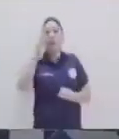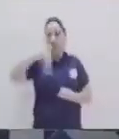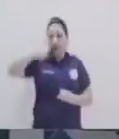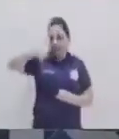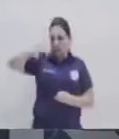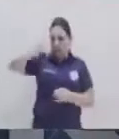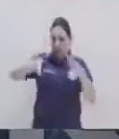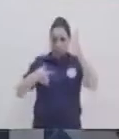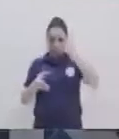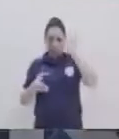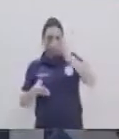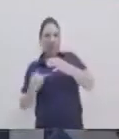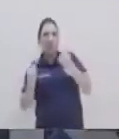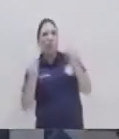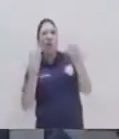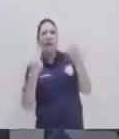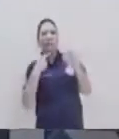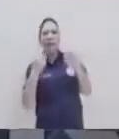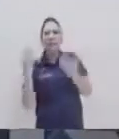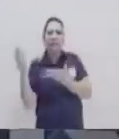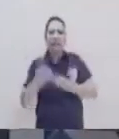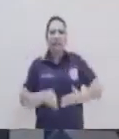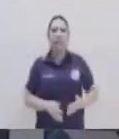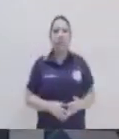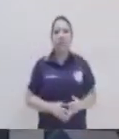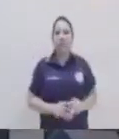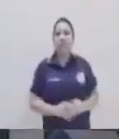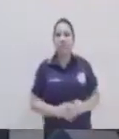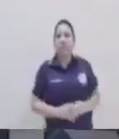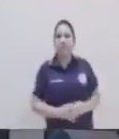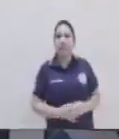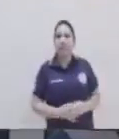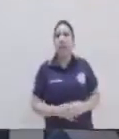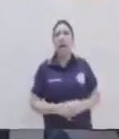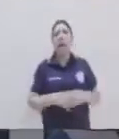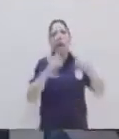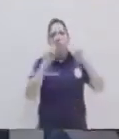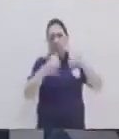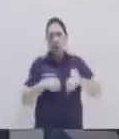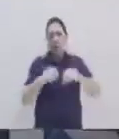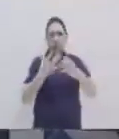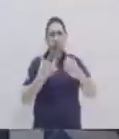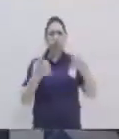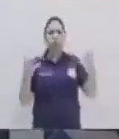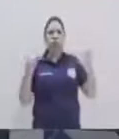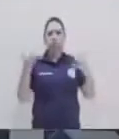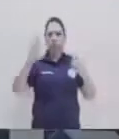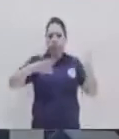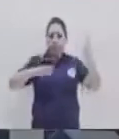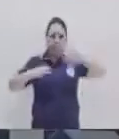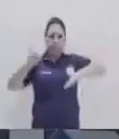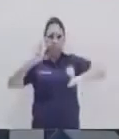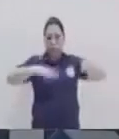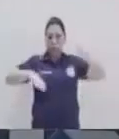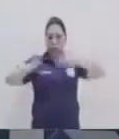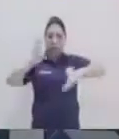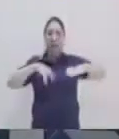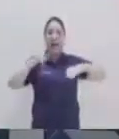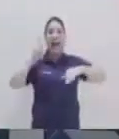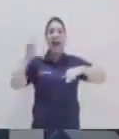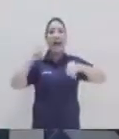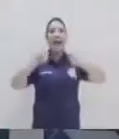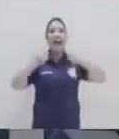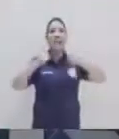realizar de cada lado de nuestro foco? Para que nos quede bien la parábola. Podemos hacer varios dobleces, ¿verdad? Acá